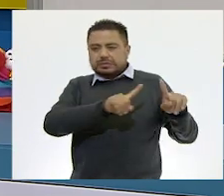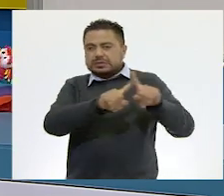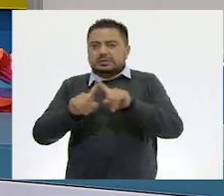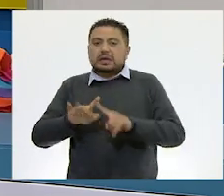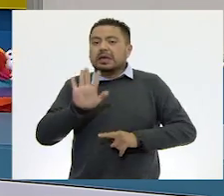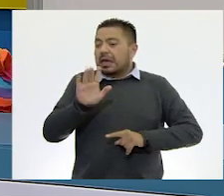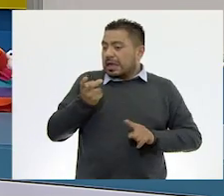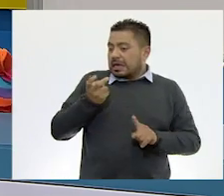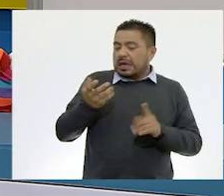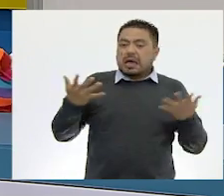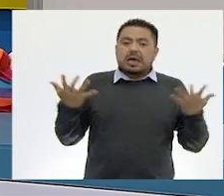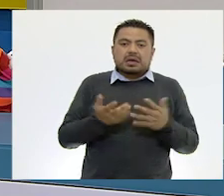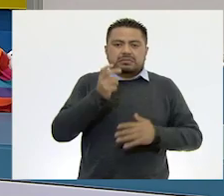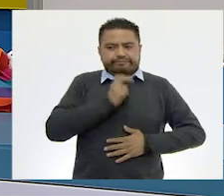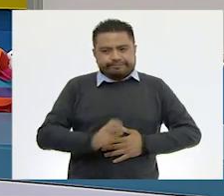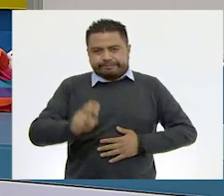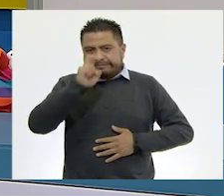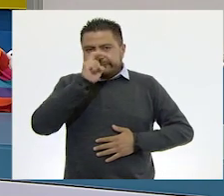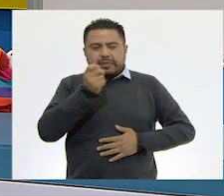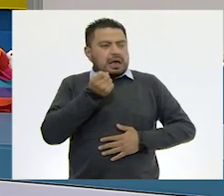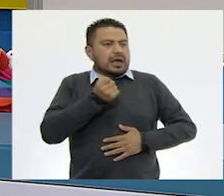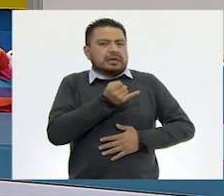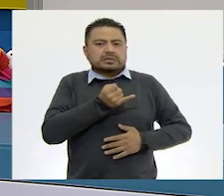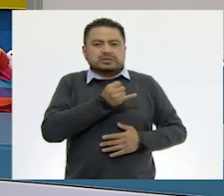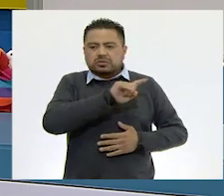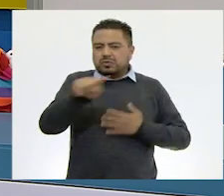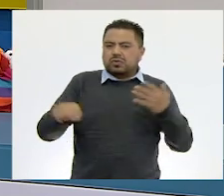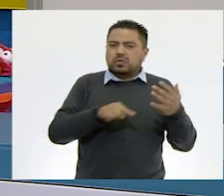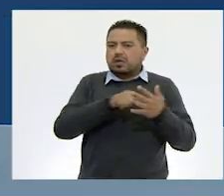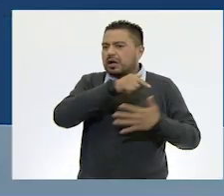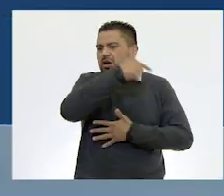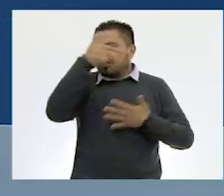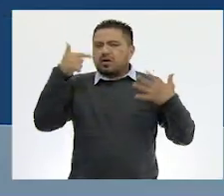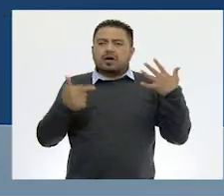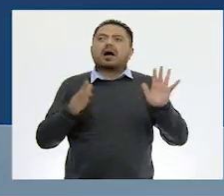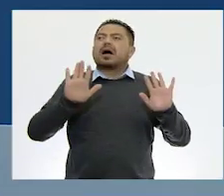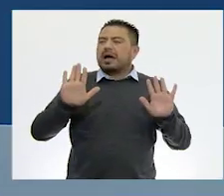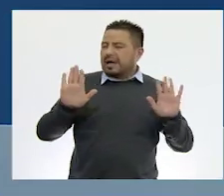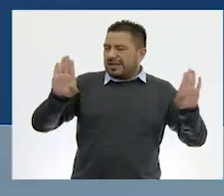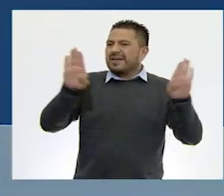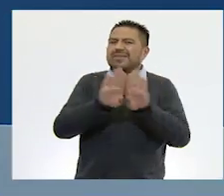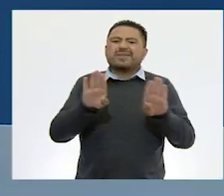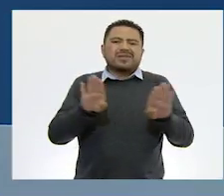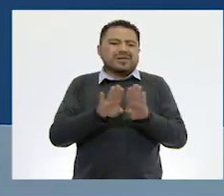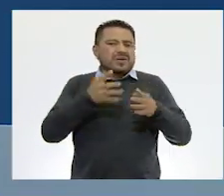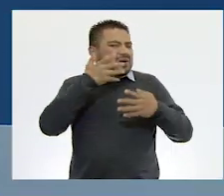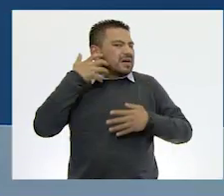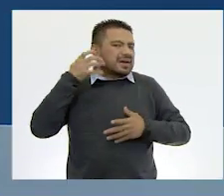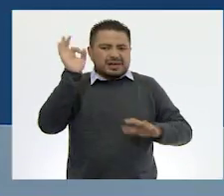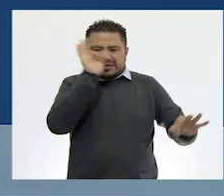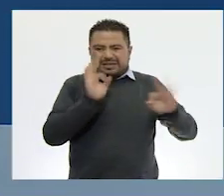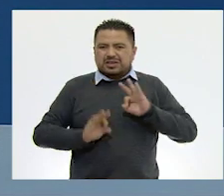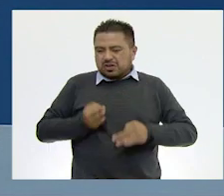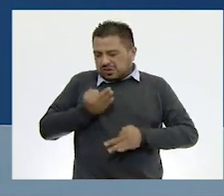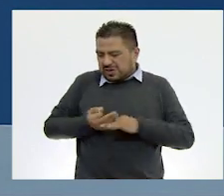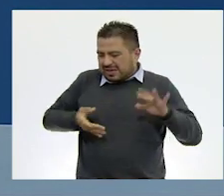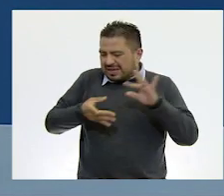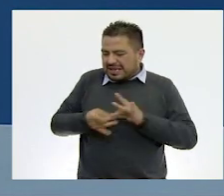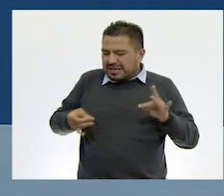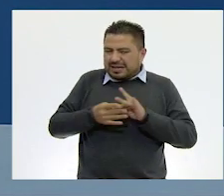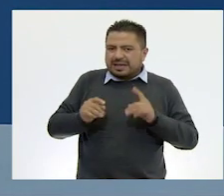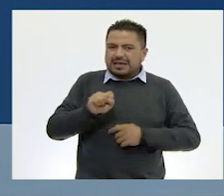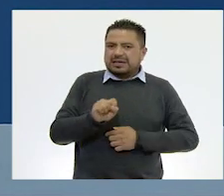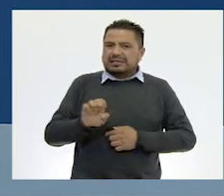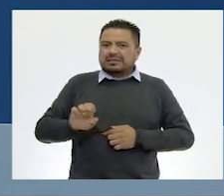lo que las hace restringidas a ciertas zonas geográficas. Ah, como el jaguar, del que nos platicó Sebastián,